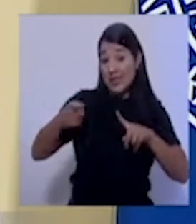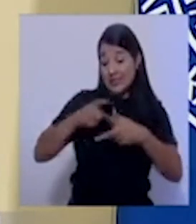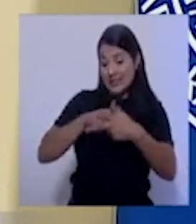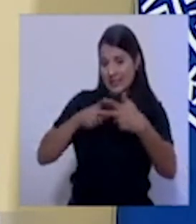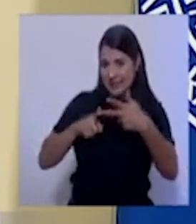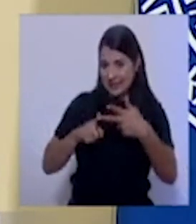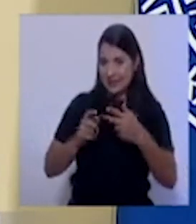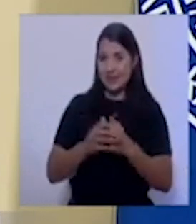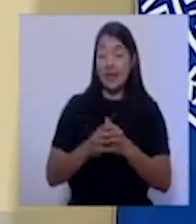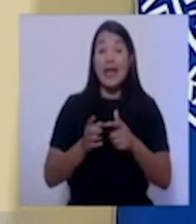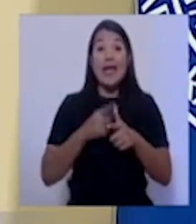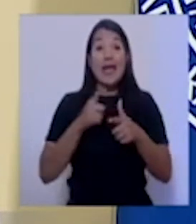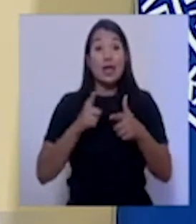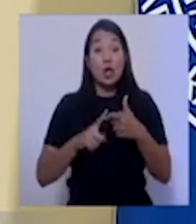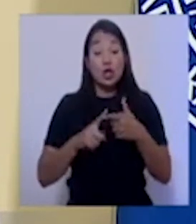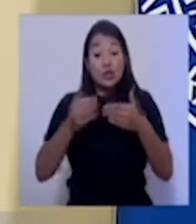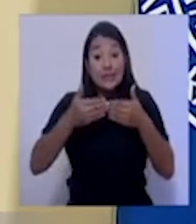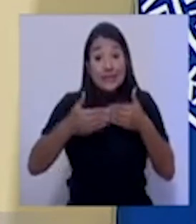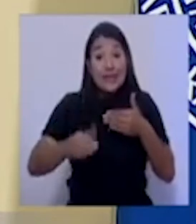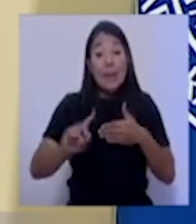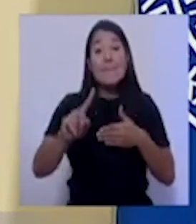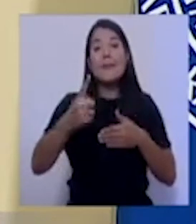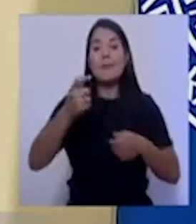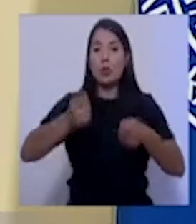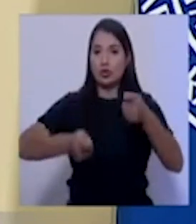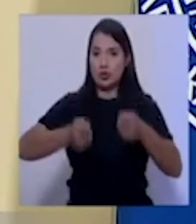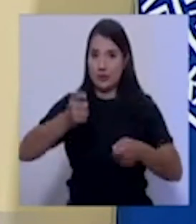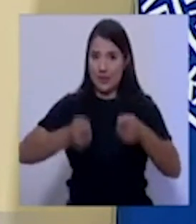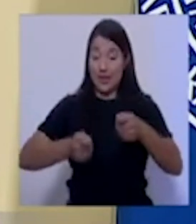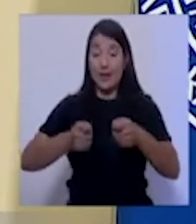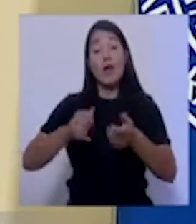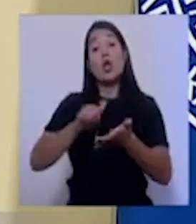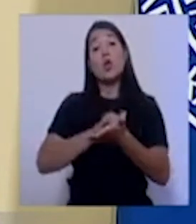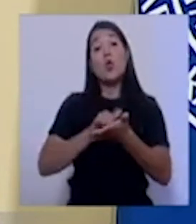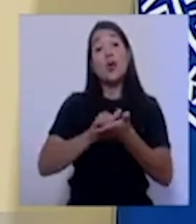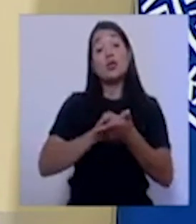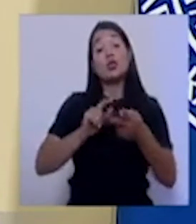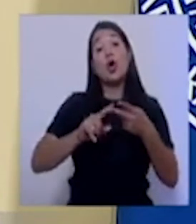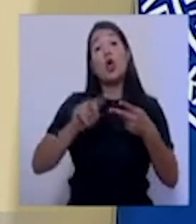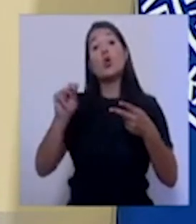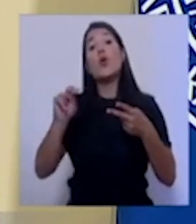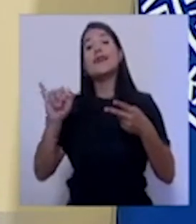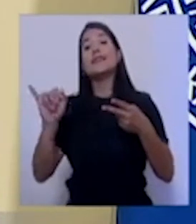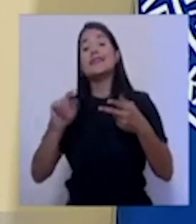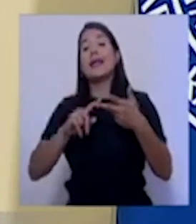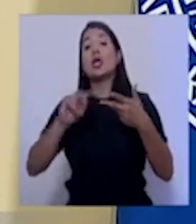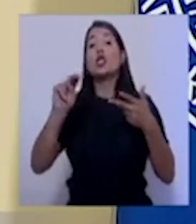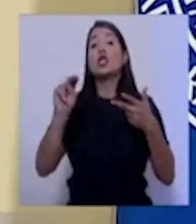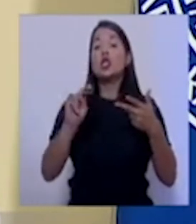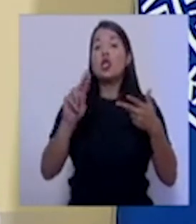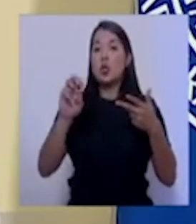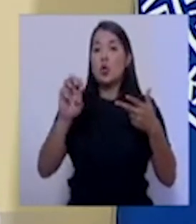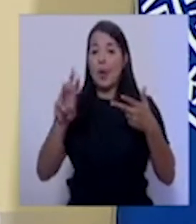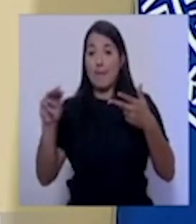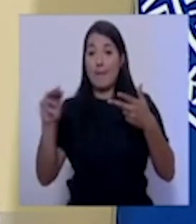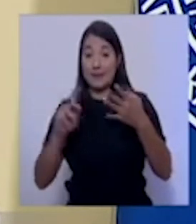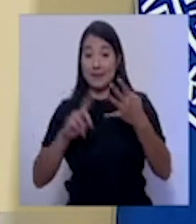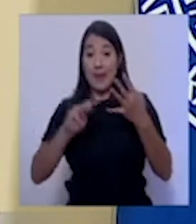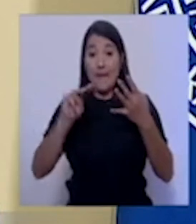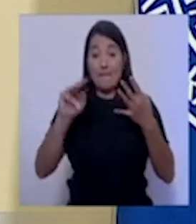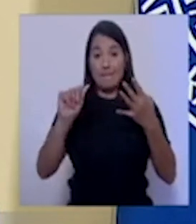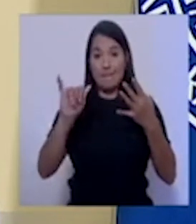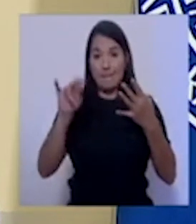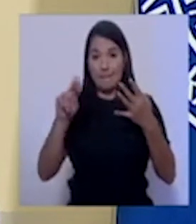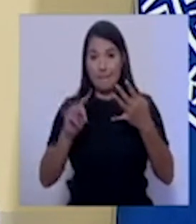Entonces, repito, a partir del primero de septiembre, Nueva York, Nueva Jersey, New Hampshire, Maine, Vermont y Connecticut.